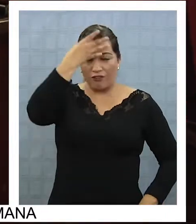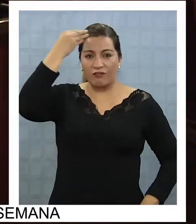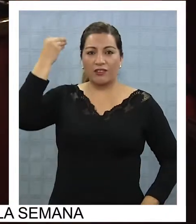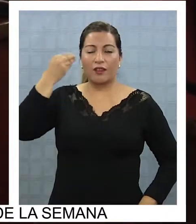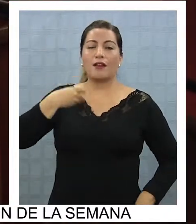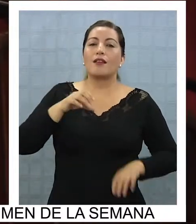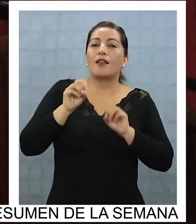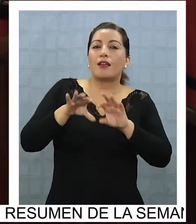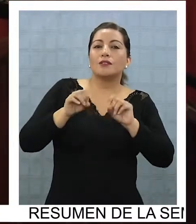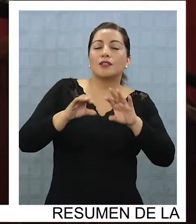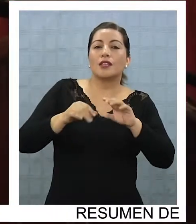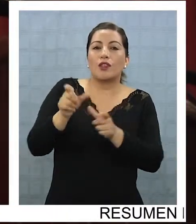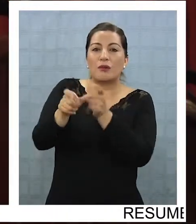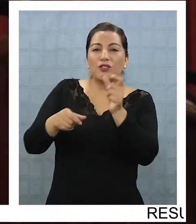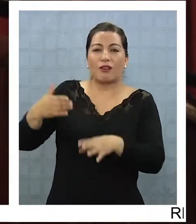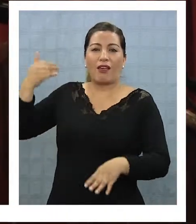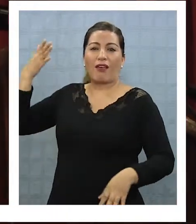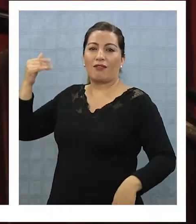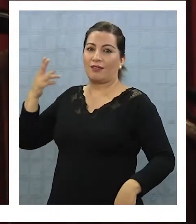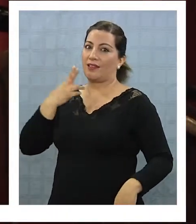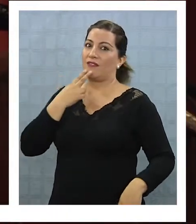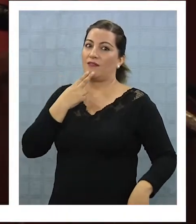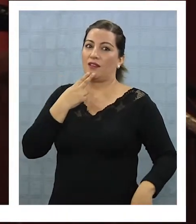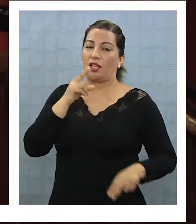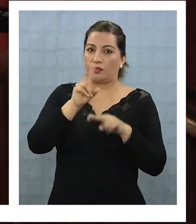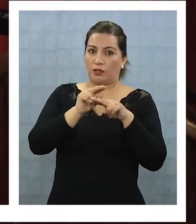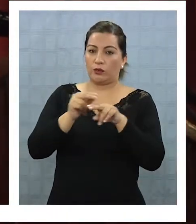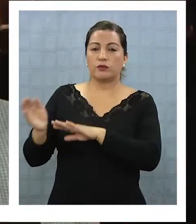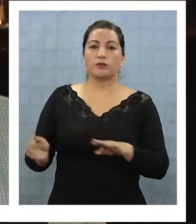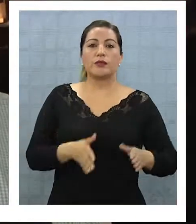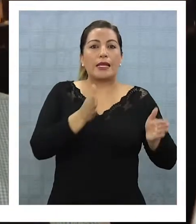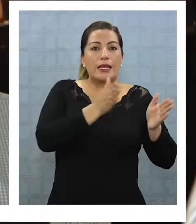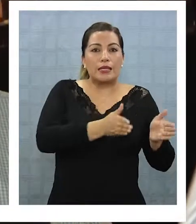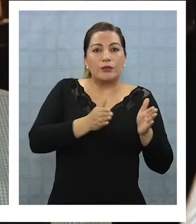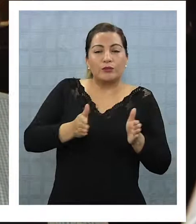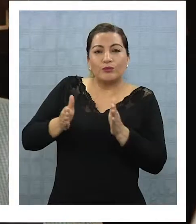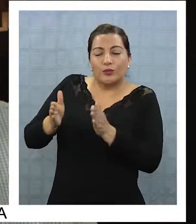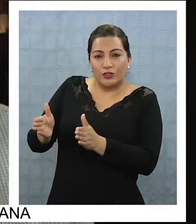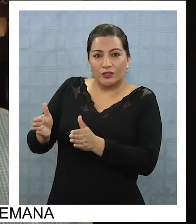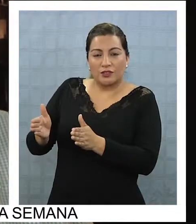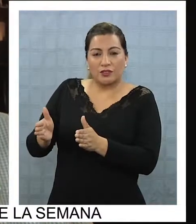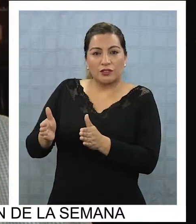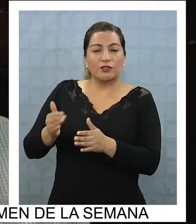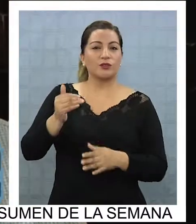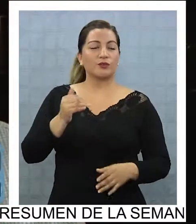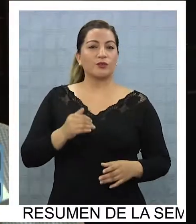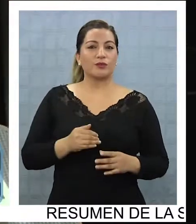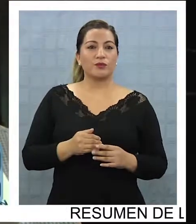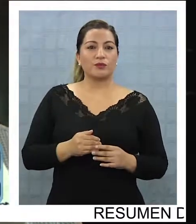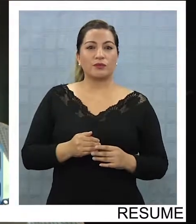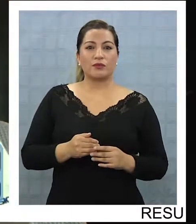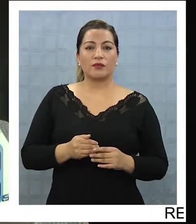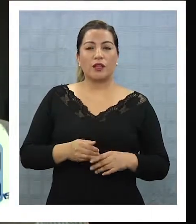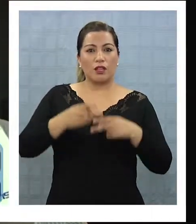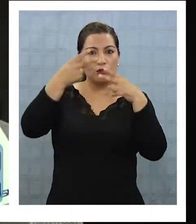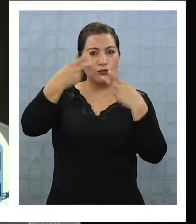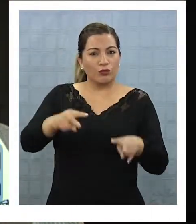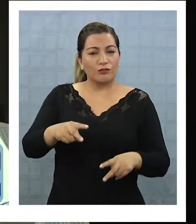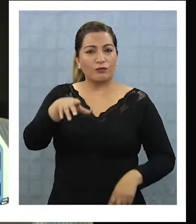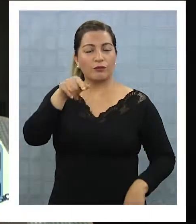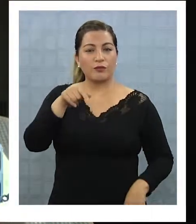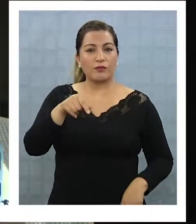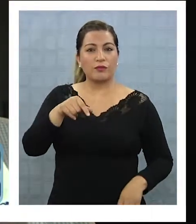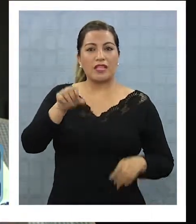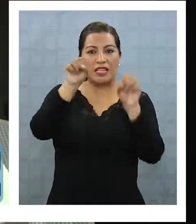pasar por alto las enseñanzas de los antepasados. A través del proceso de dominación y a través de este